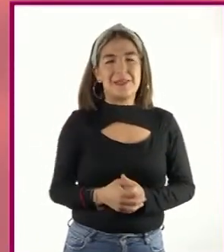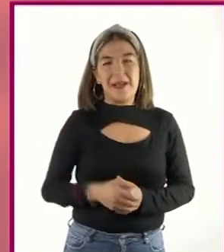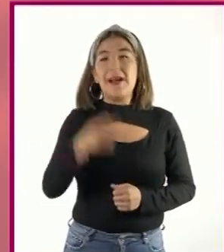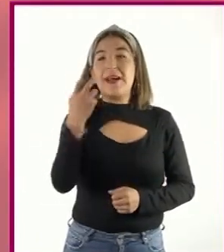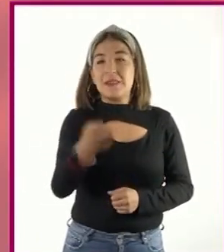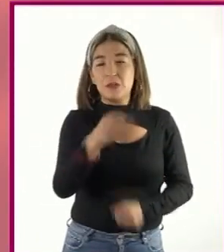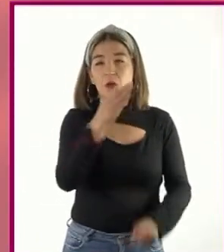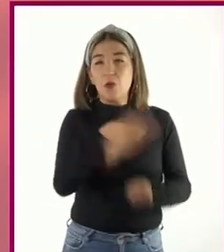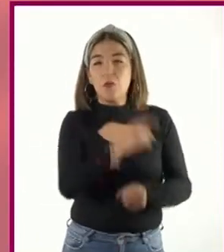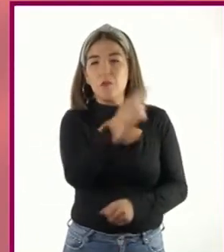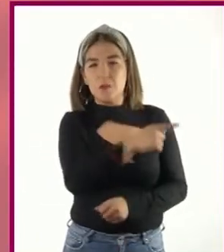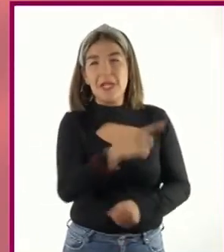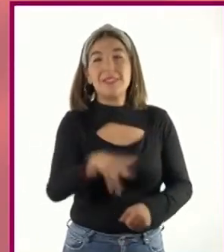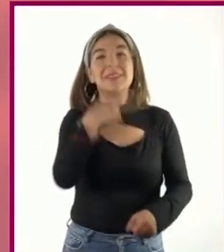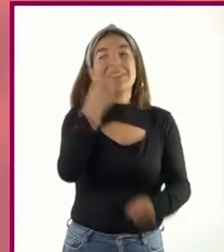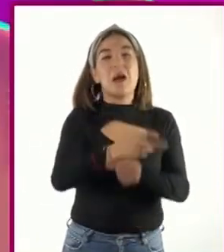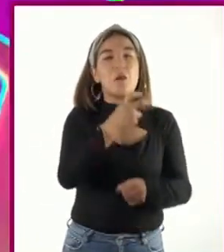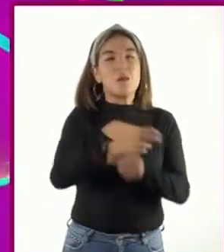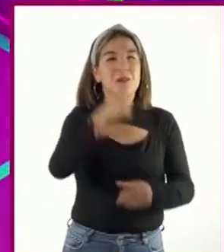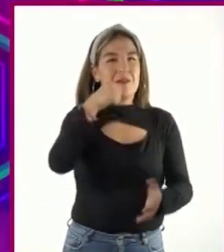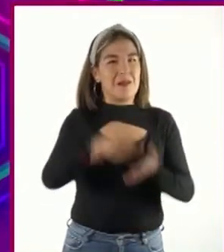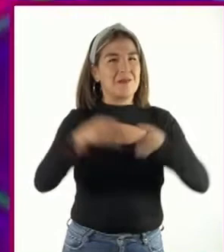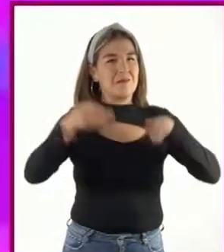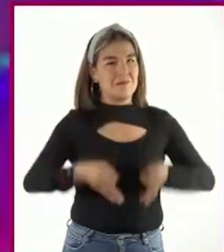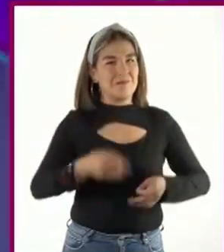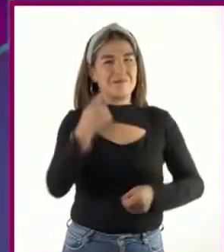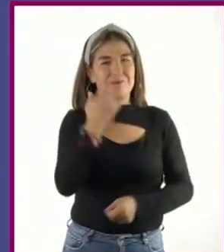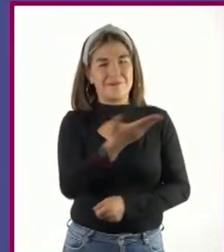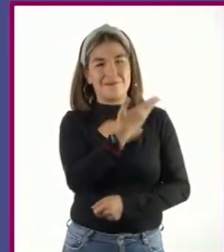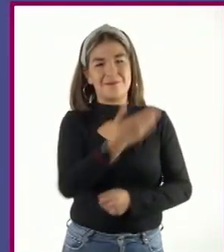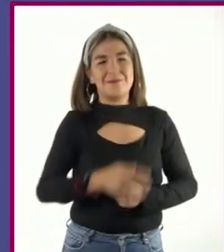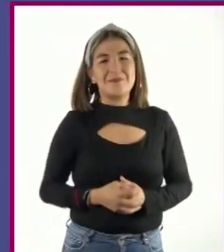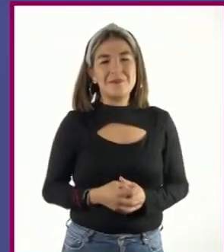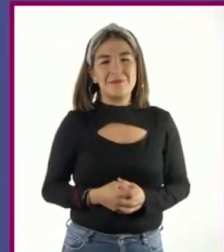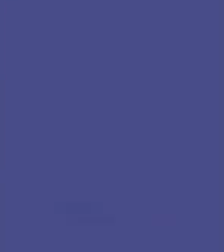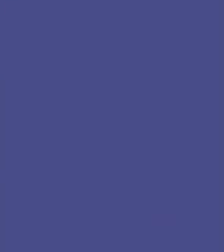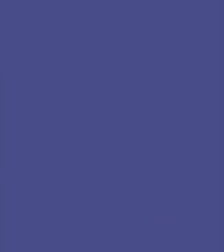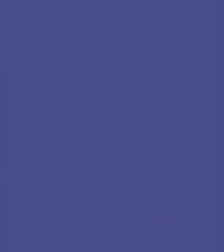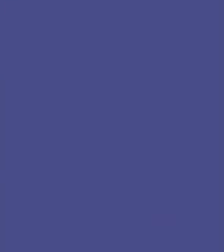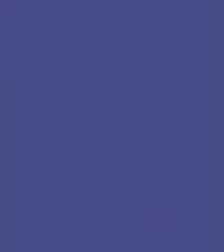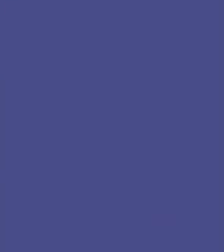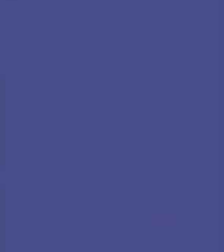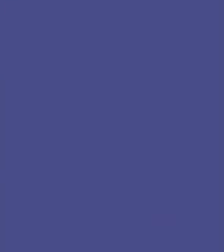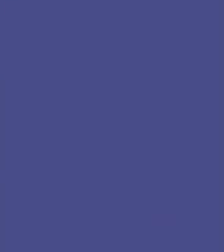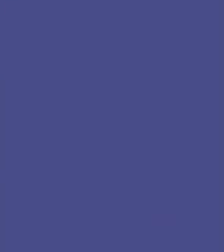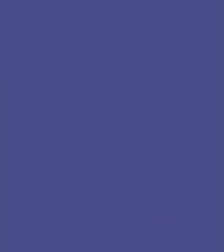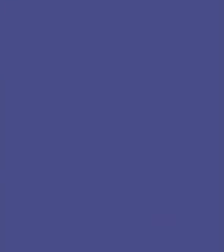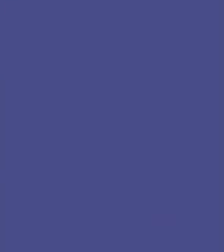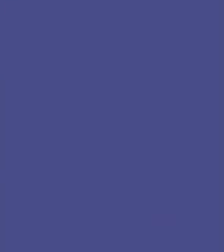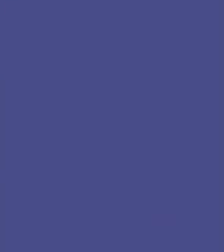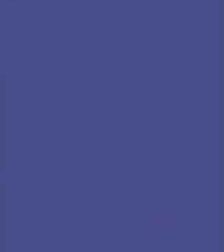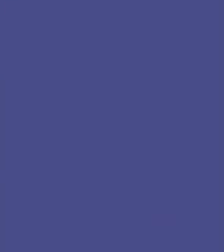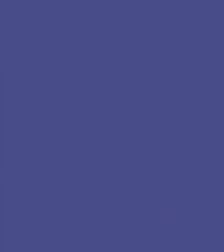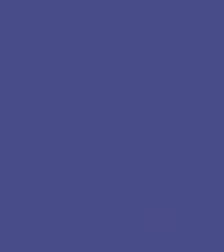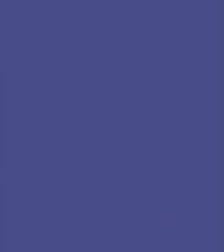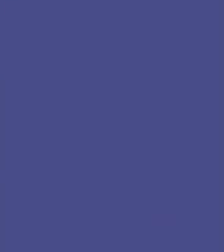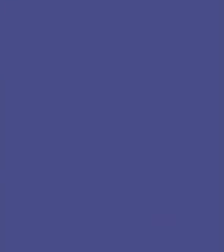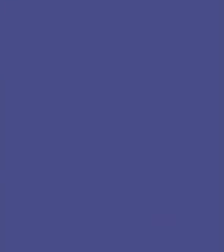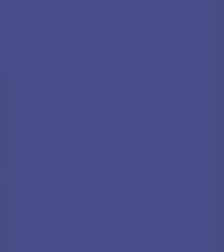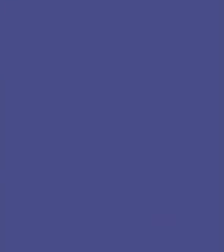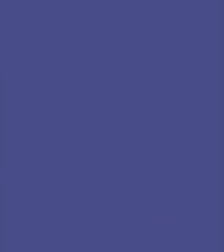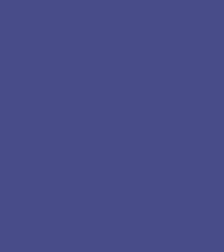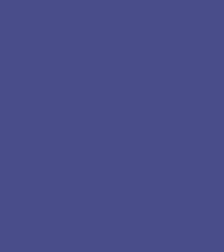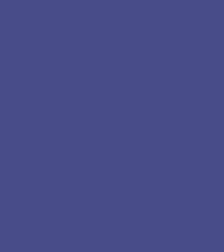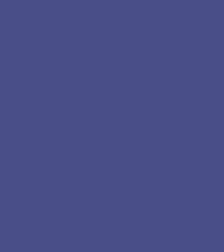Efectivamente, es la segunda carta. Cuando se escribe una carta formal, se debe considerar el